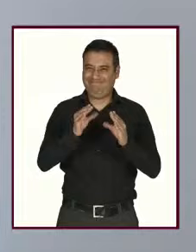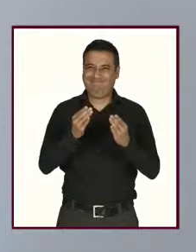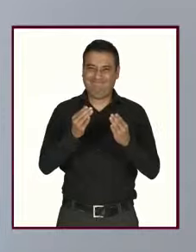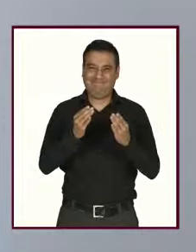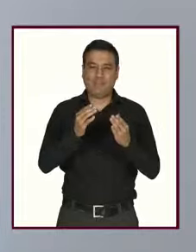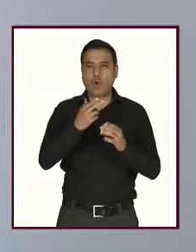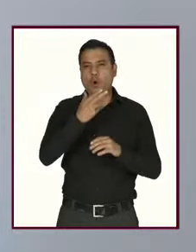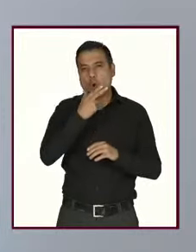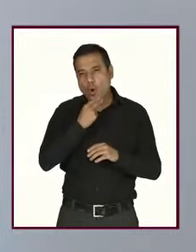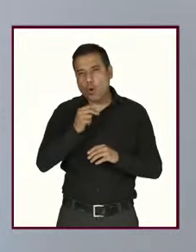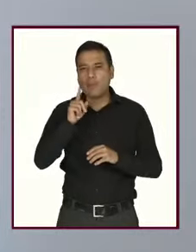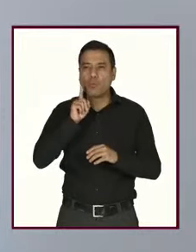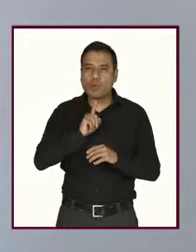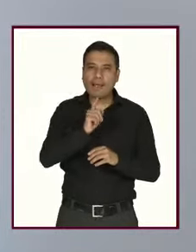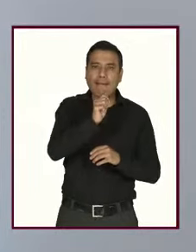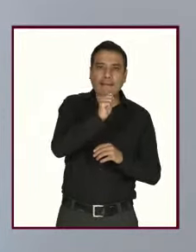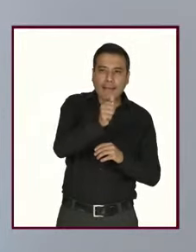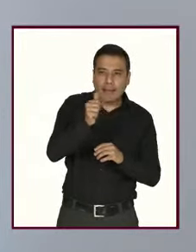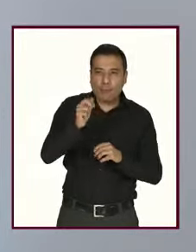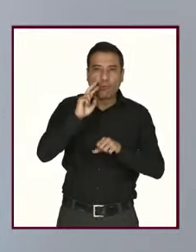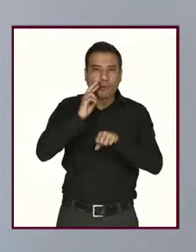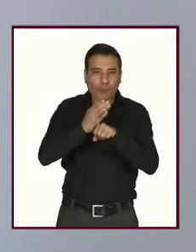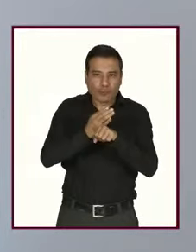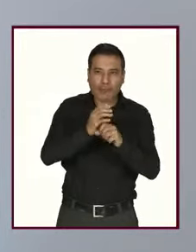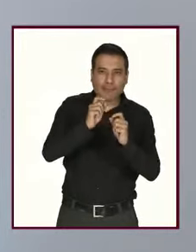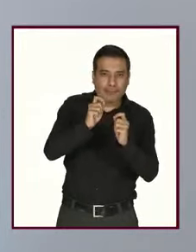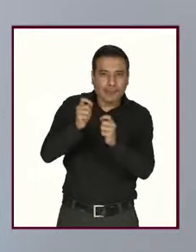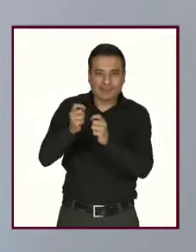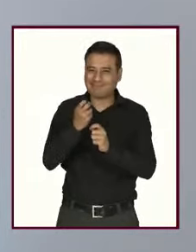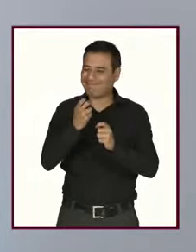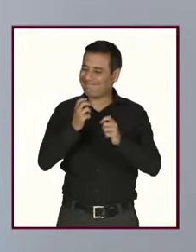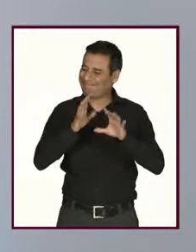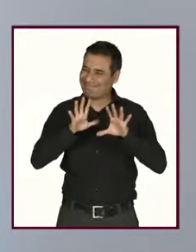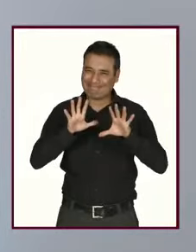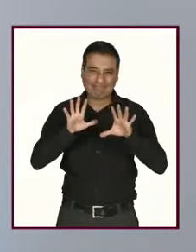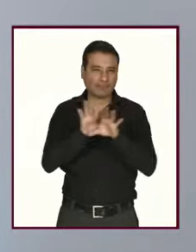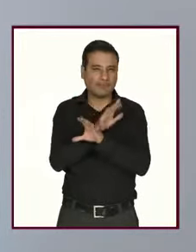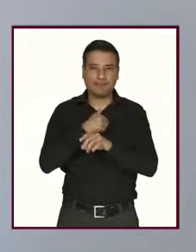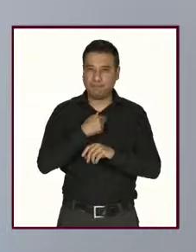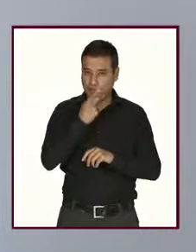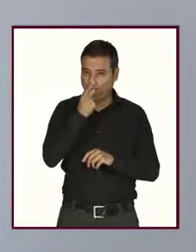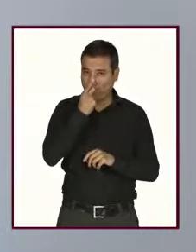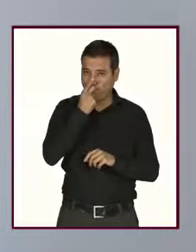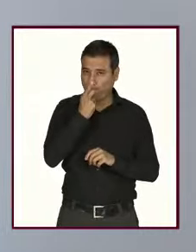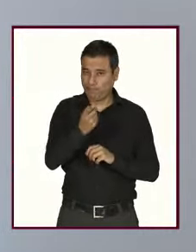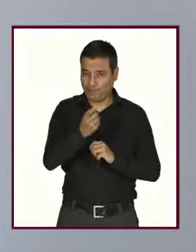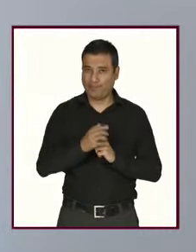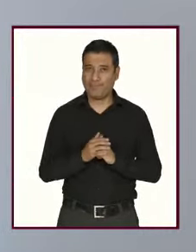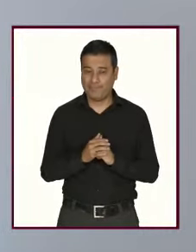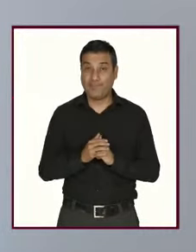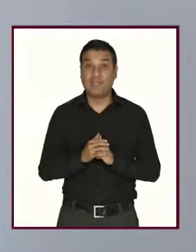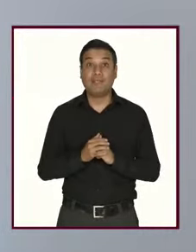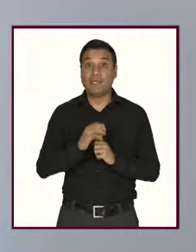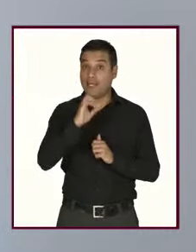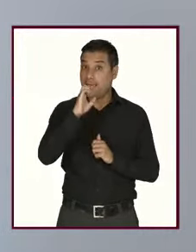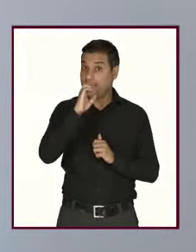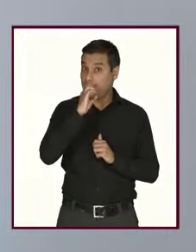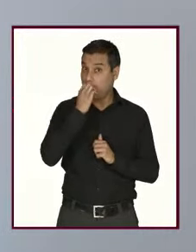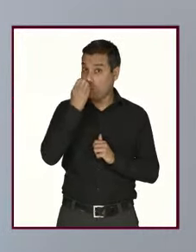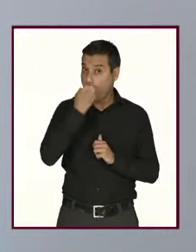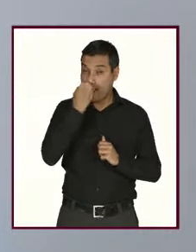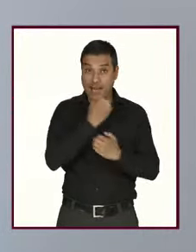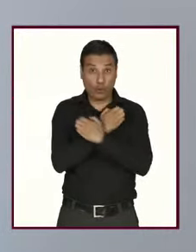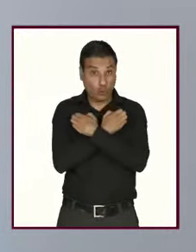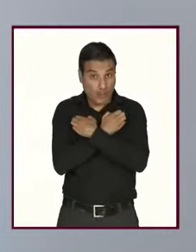estereotipos generadores de violencia y yo insisto que el sistema educativo la